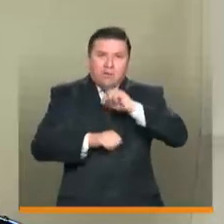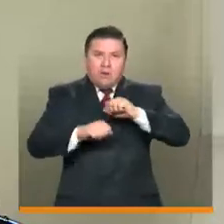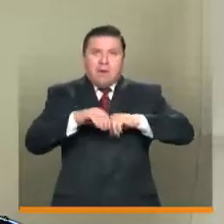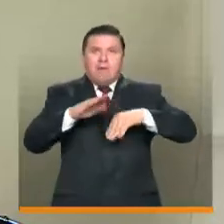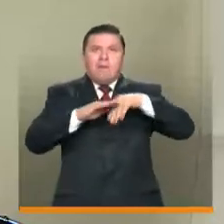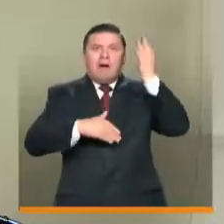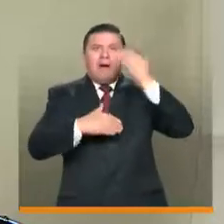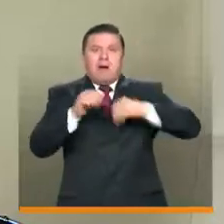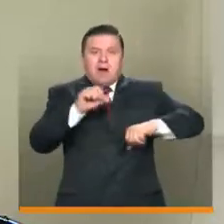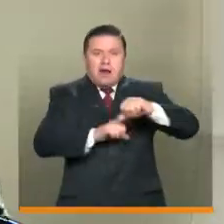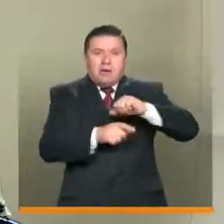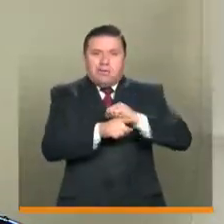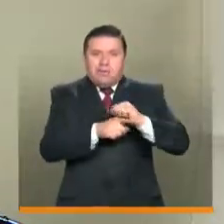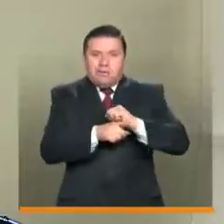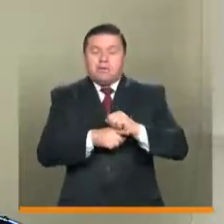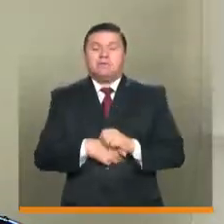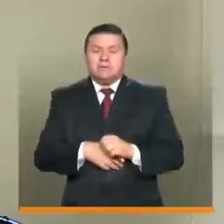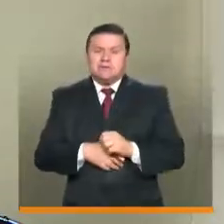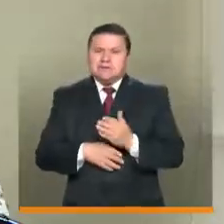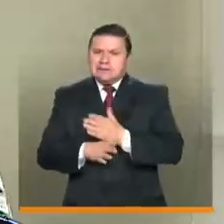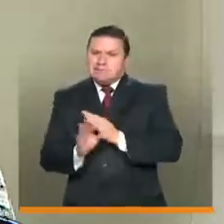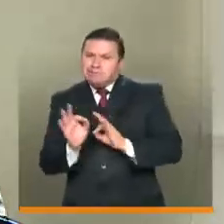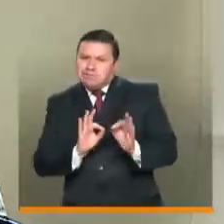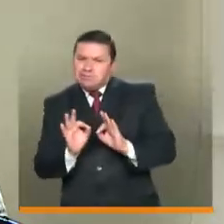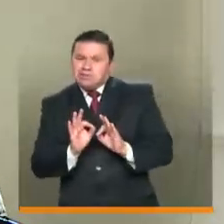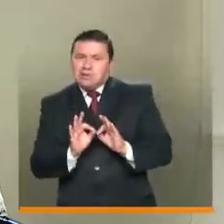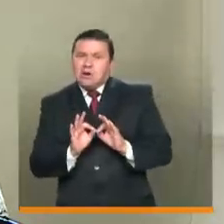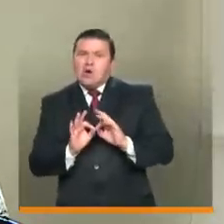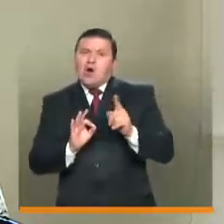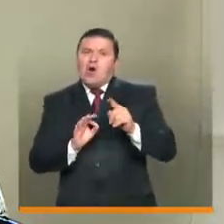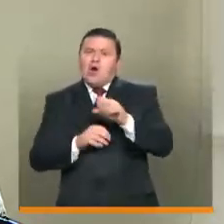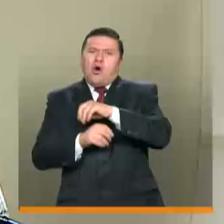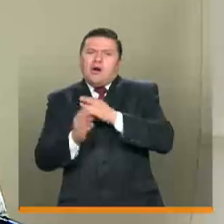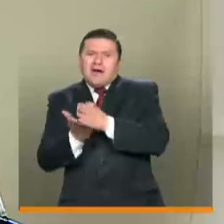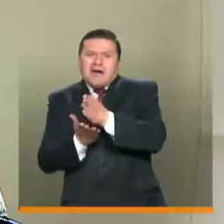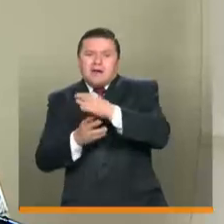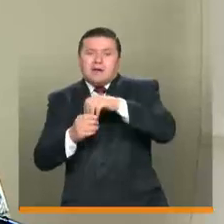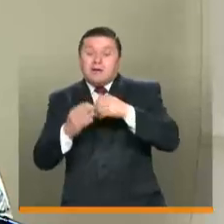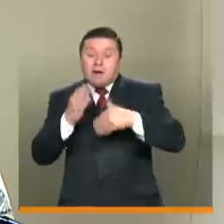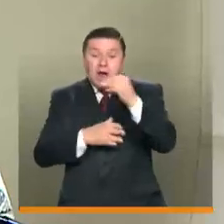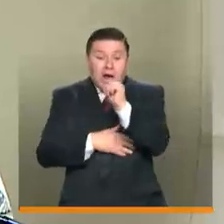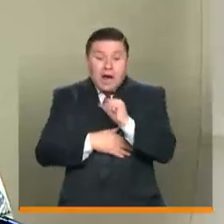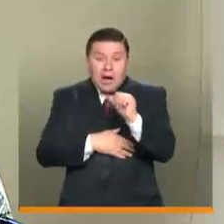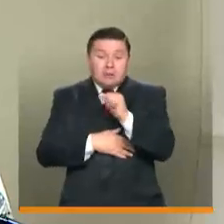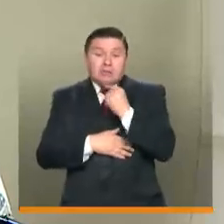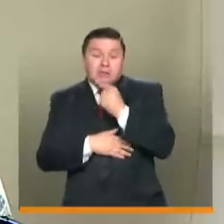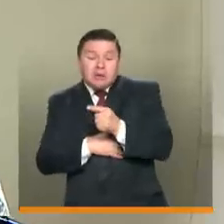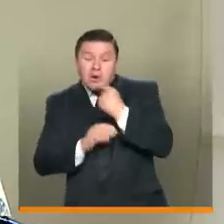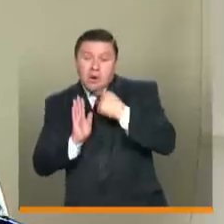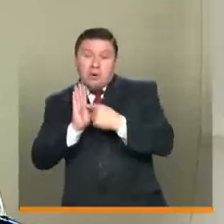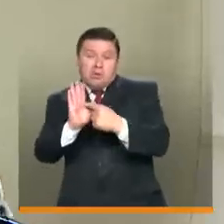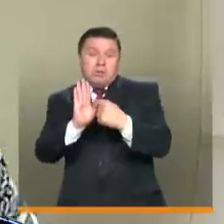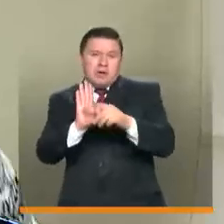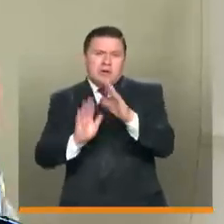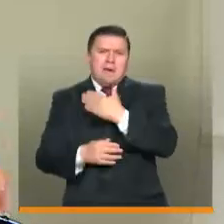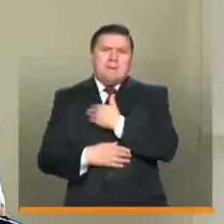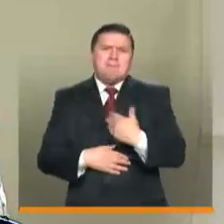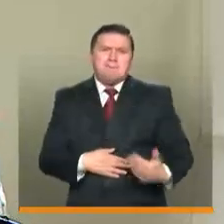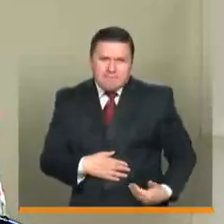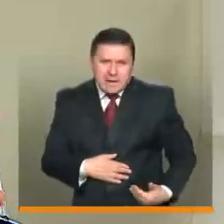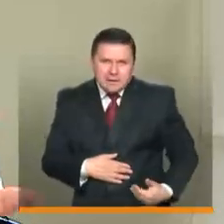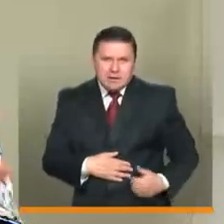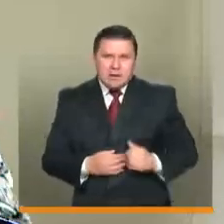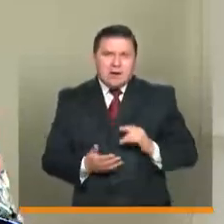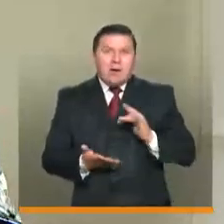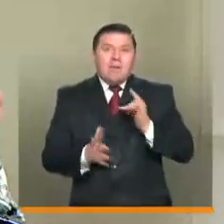activemos prácticas de laboratorio. Y nos preparemos, igual en el resto del sistema, para a partir de agosto tener este modelo que ha expuesto el señor presidente de